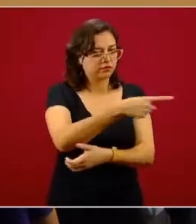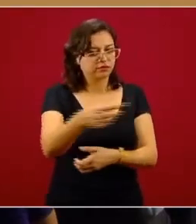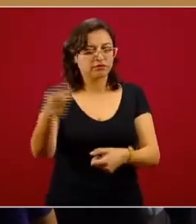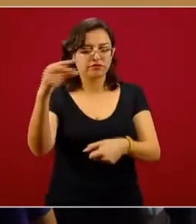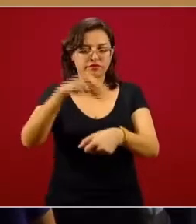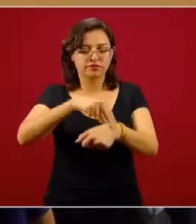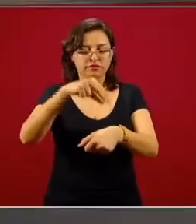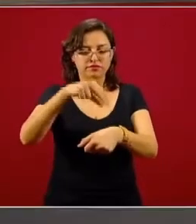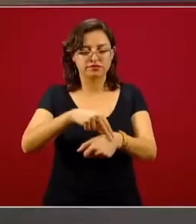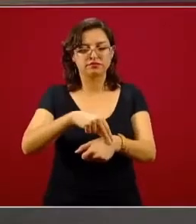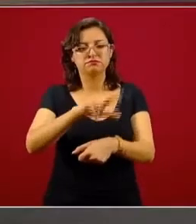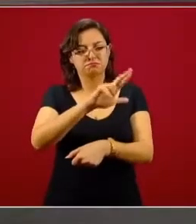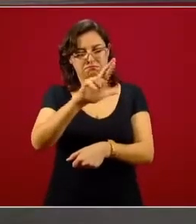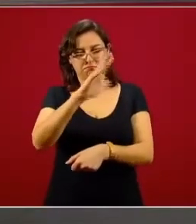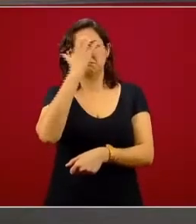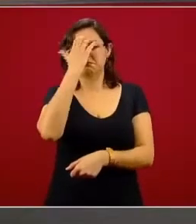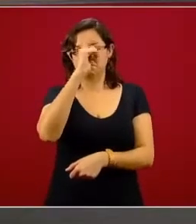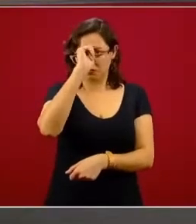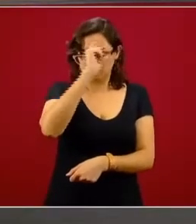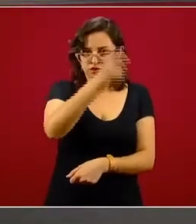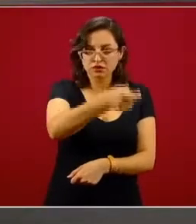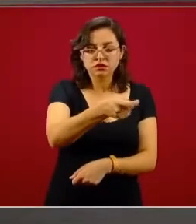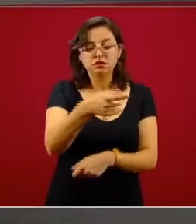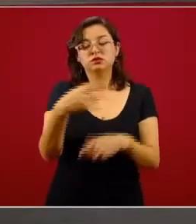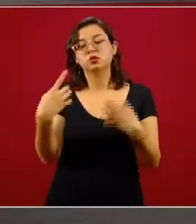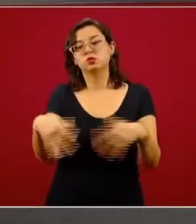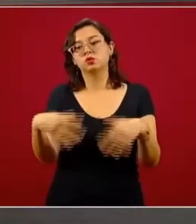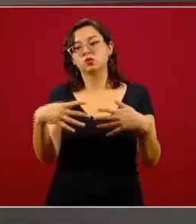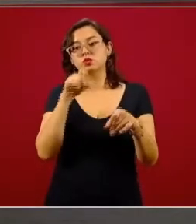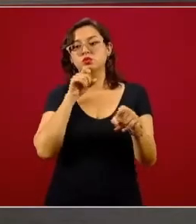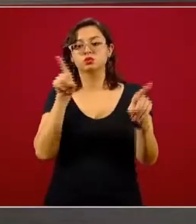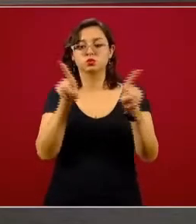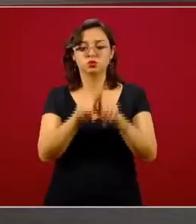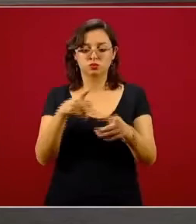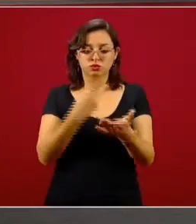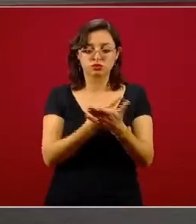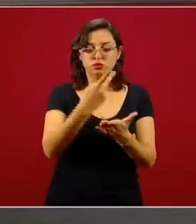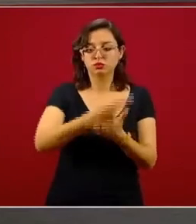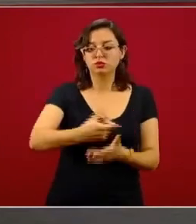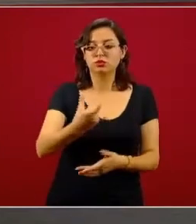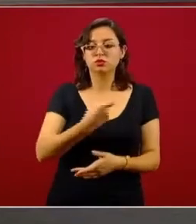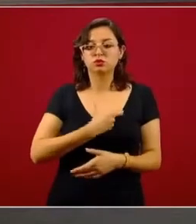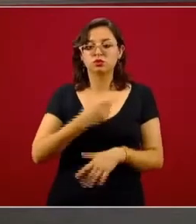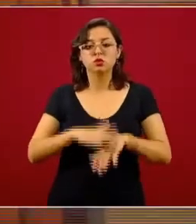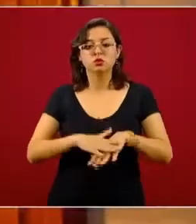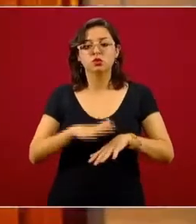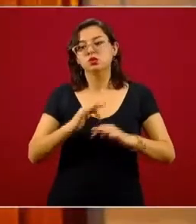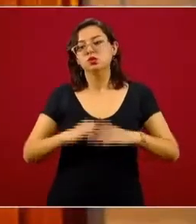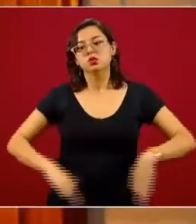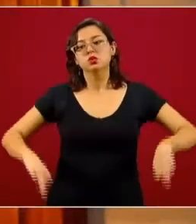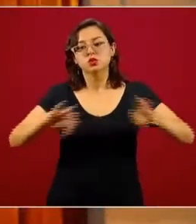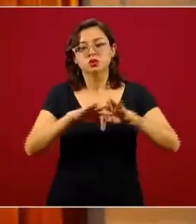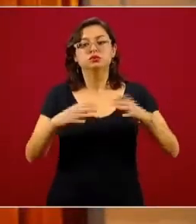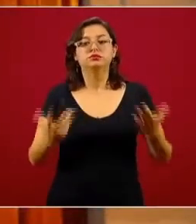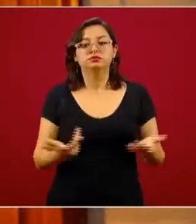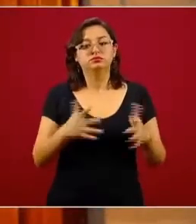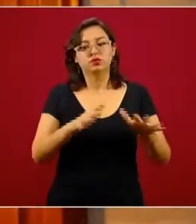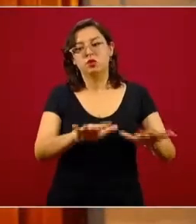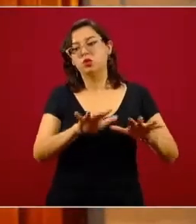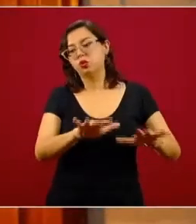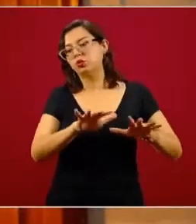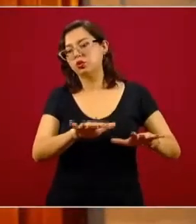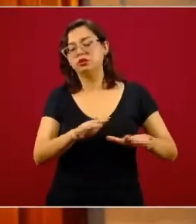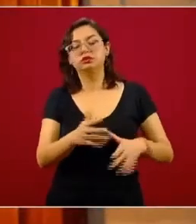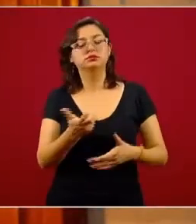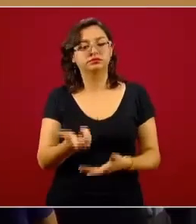Pero también el reconocimiento de la más alta distinción, porque eso es lo que debemos de pensar de ellos, la más